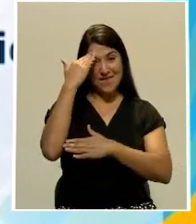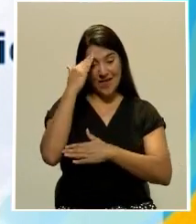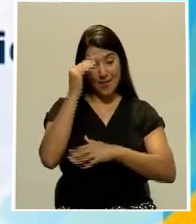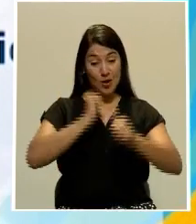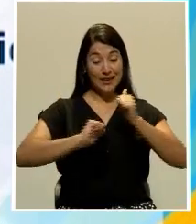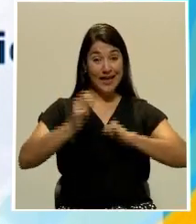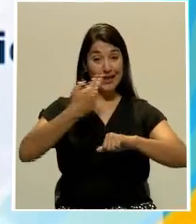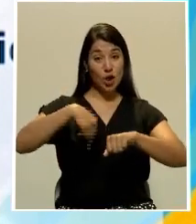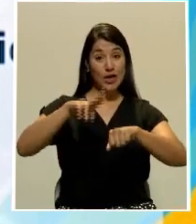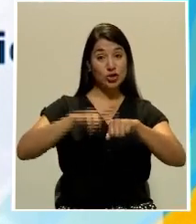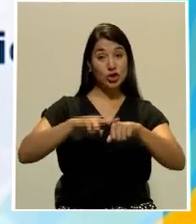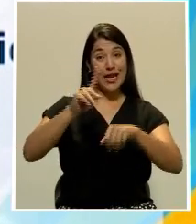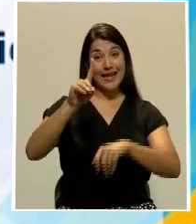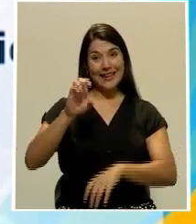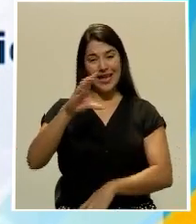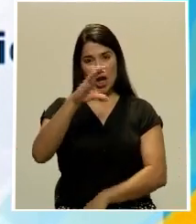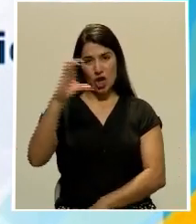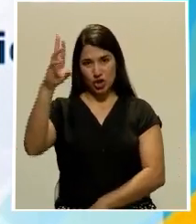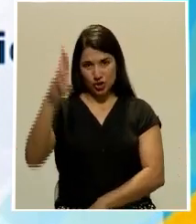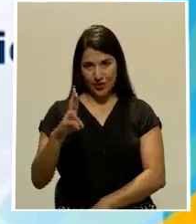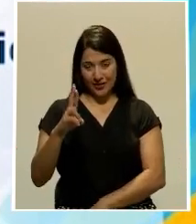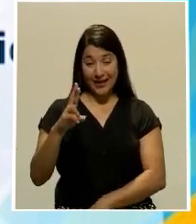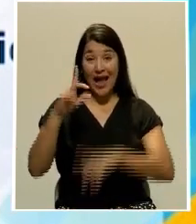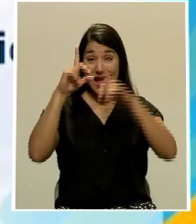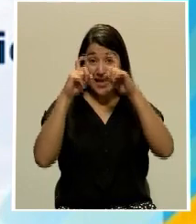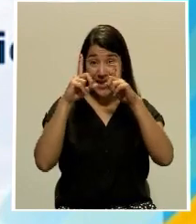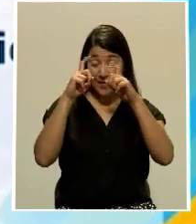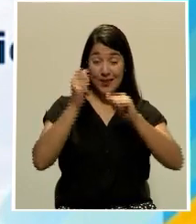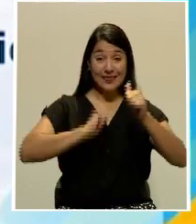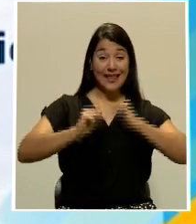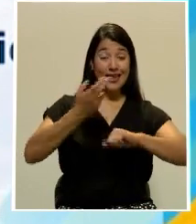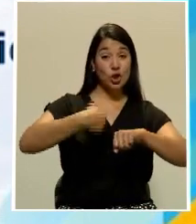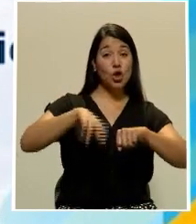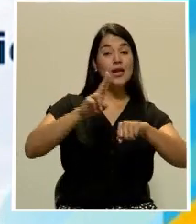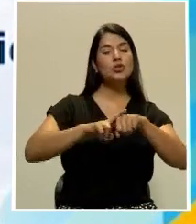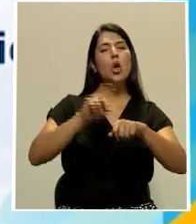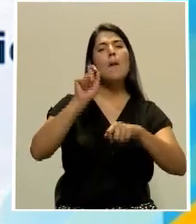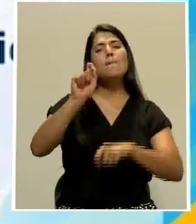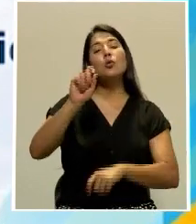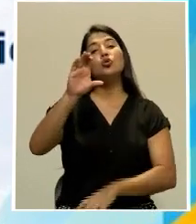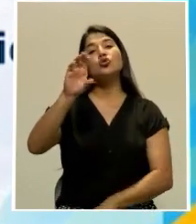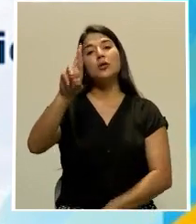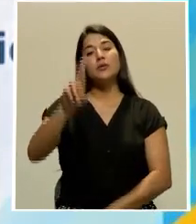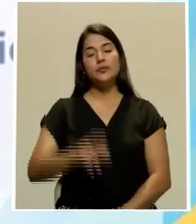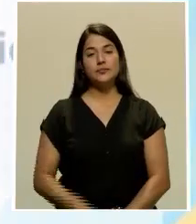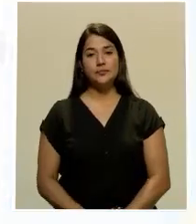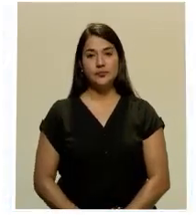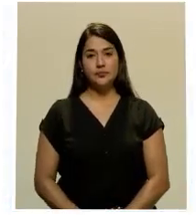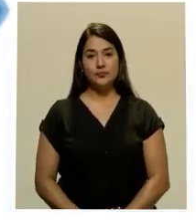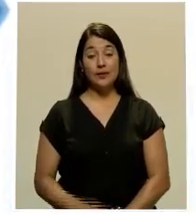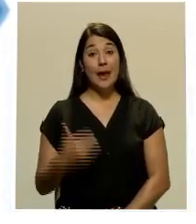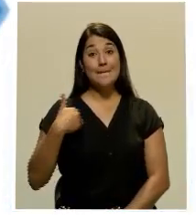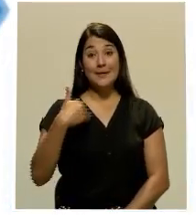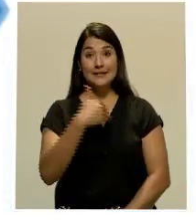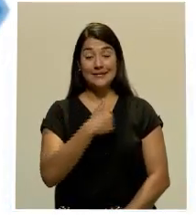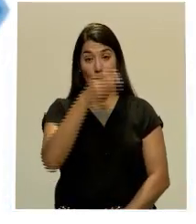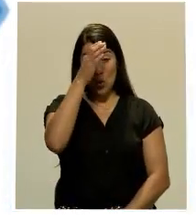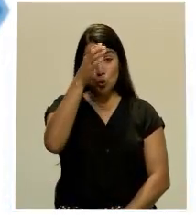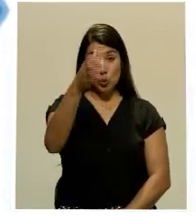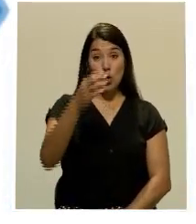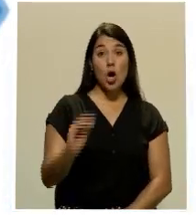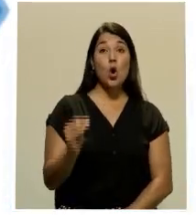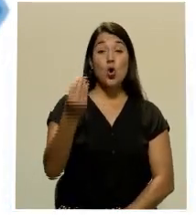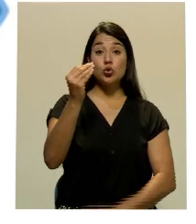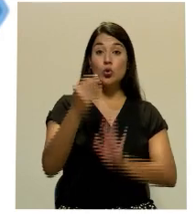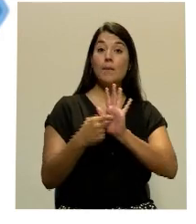Teatro Nacional de Costa Rica e Instagram teatronacional.cr El Ministerio de Cultura